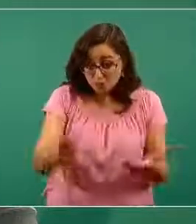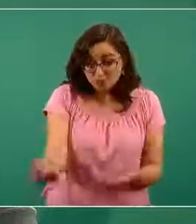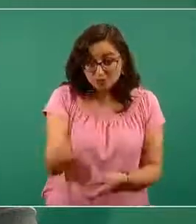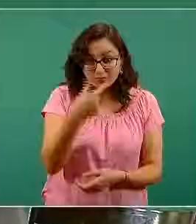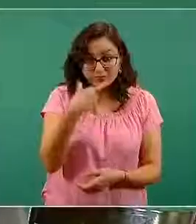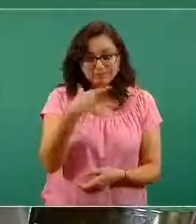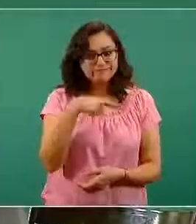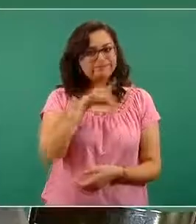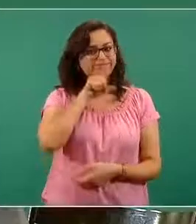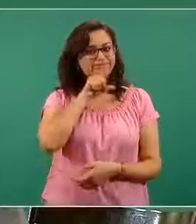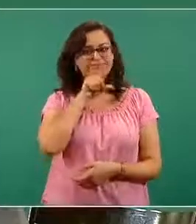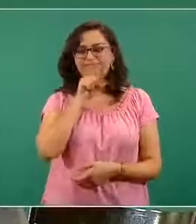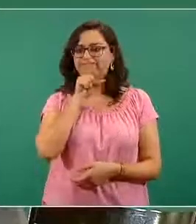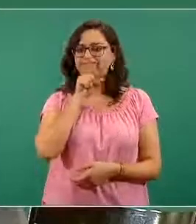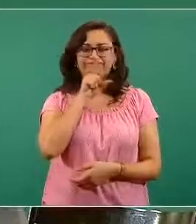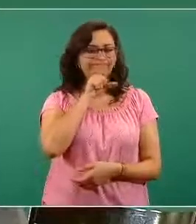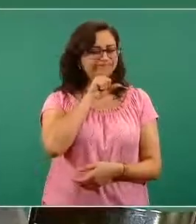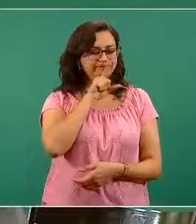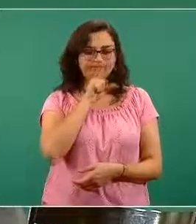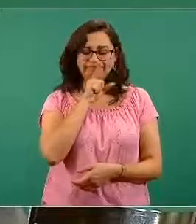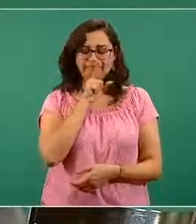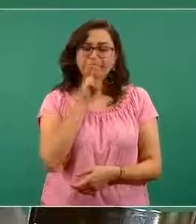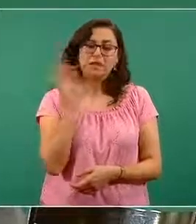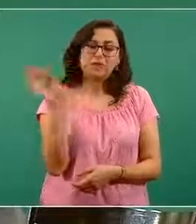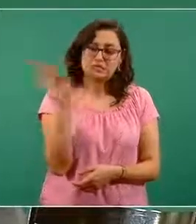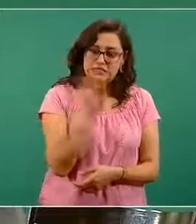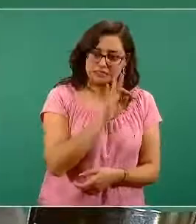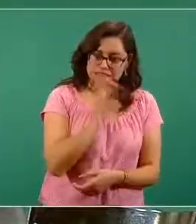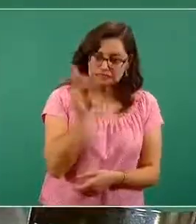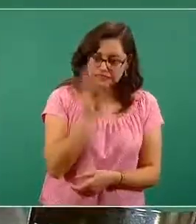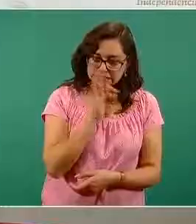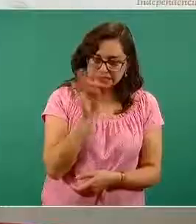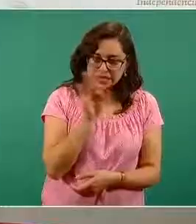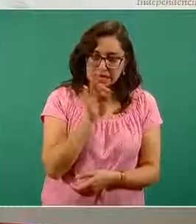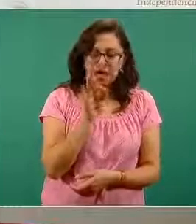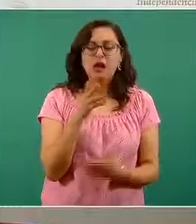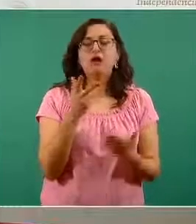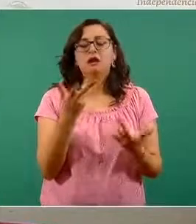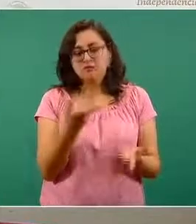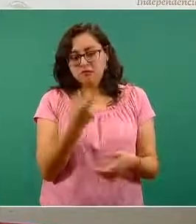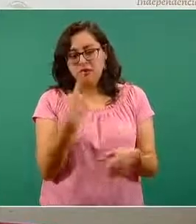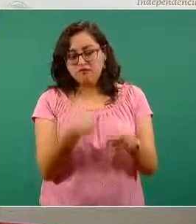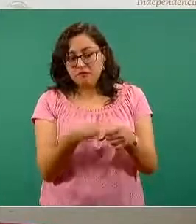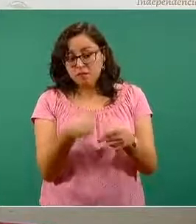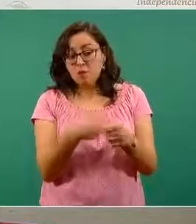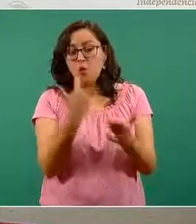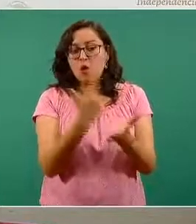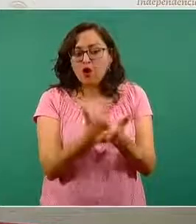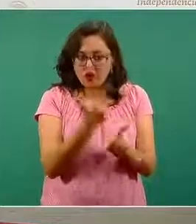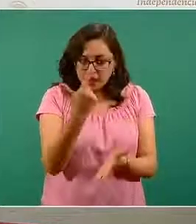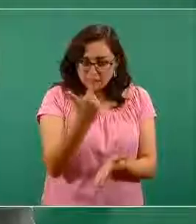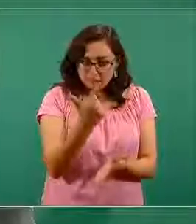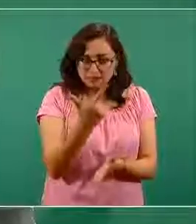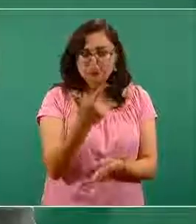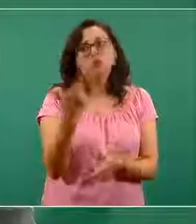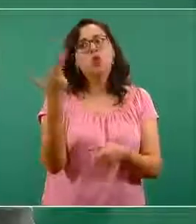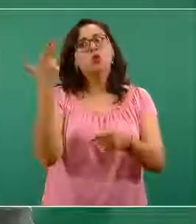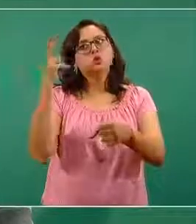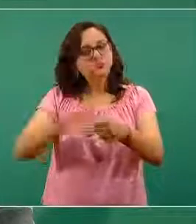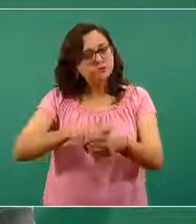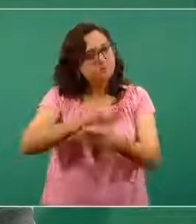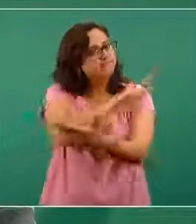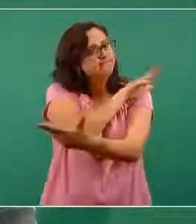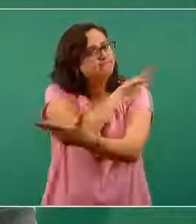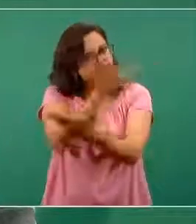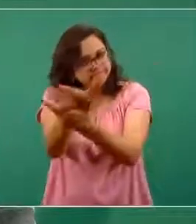requiere de una revisión por parte de una persona profesional de la salud, acuda a los servicios de